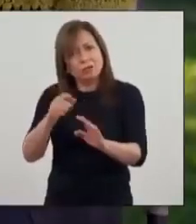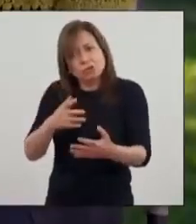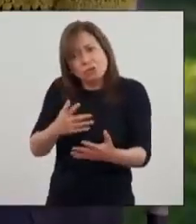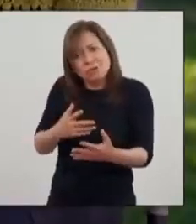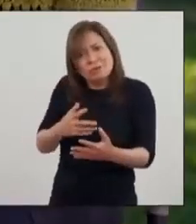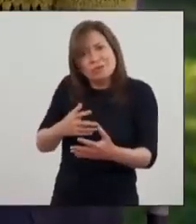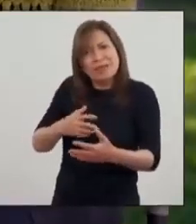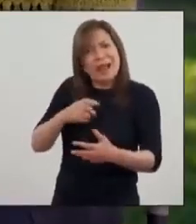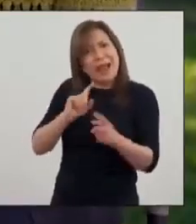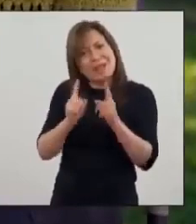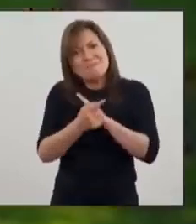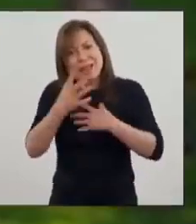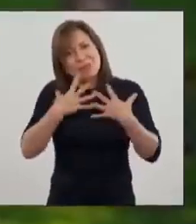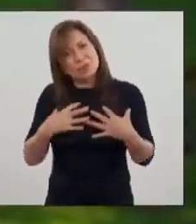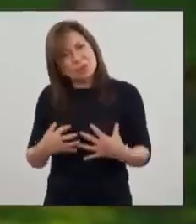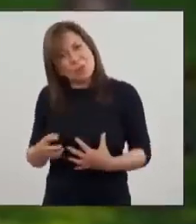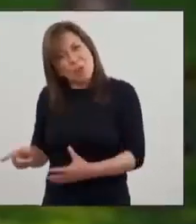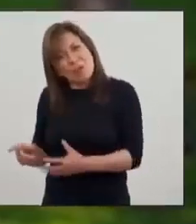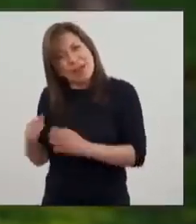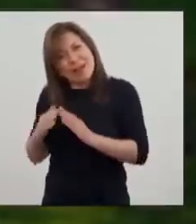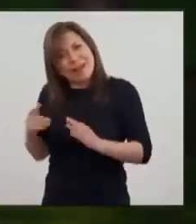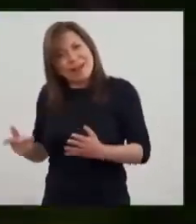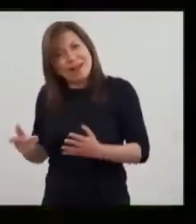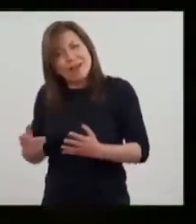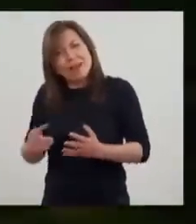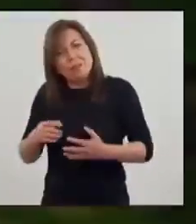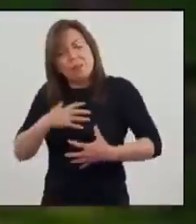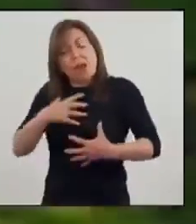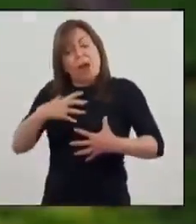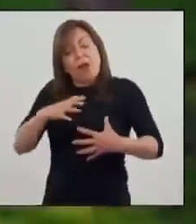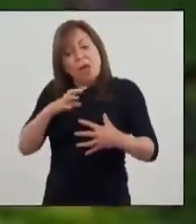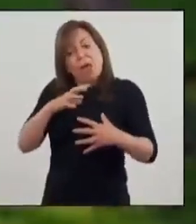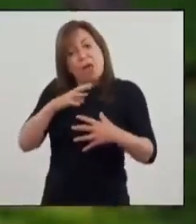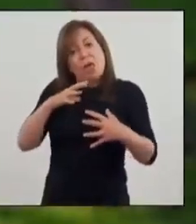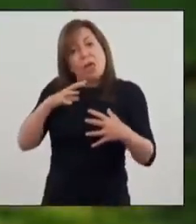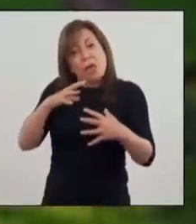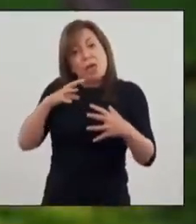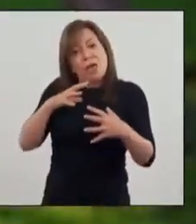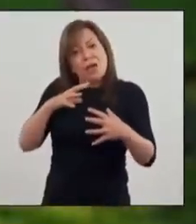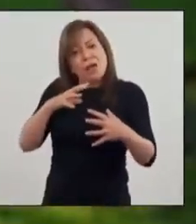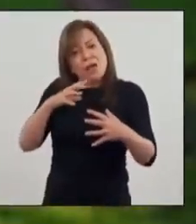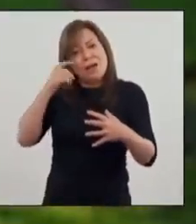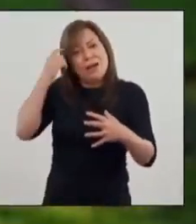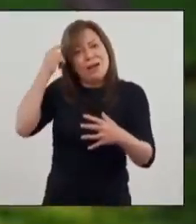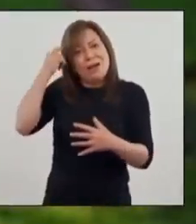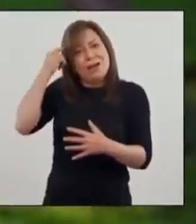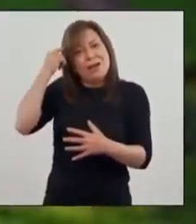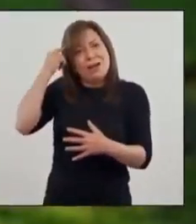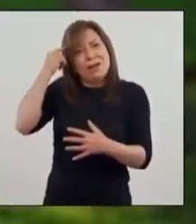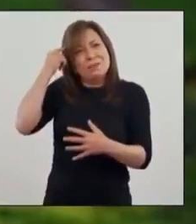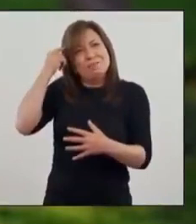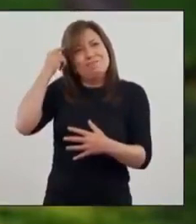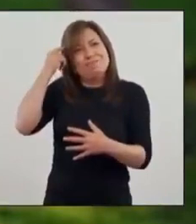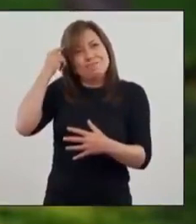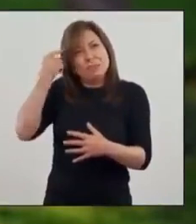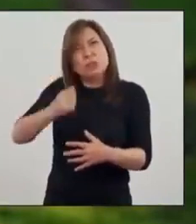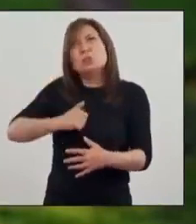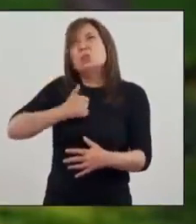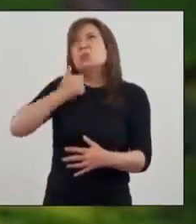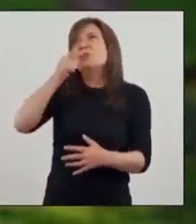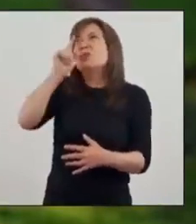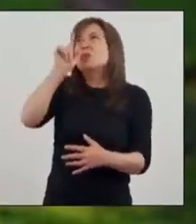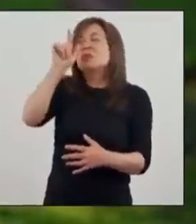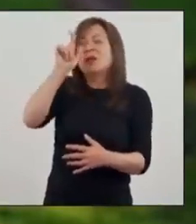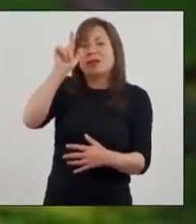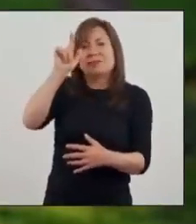le estamos sacando su ropita, empieza a convulsionar. Pensé y dije, que sea tu voluntad,